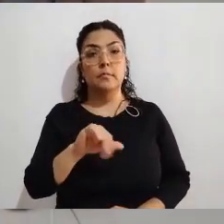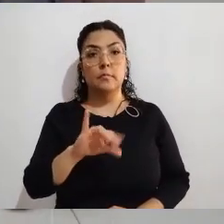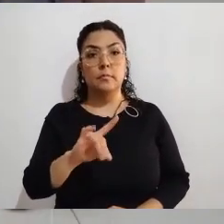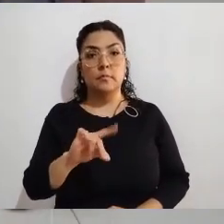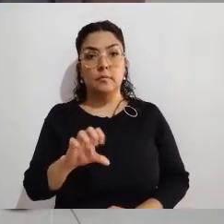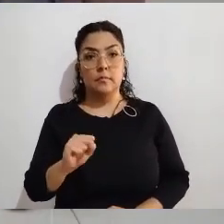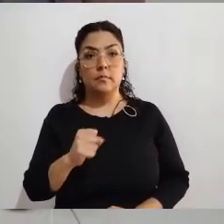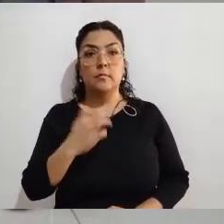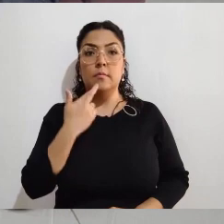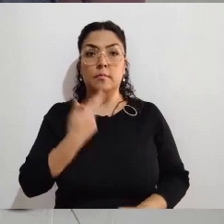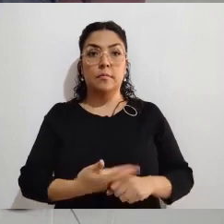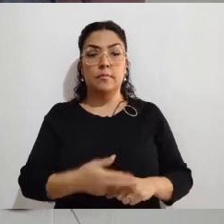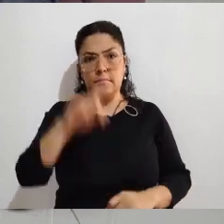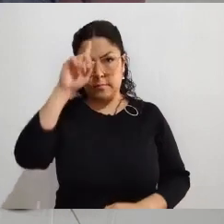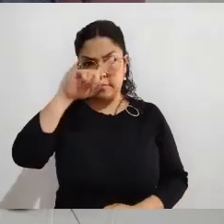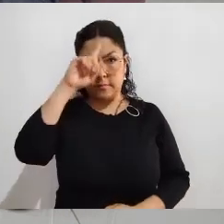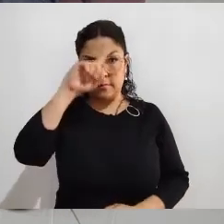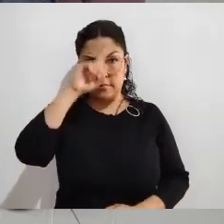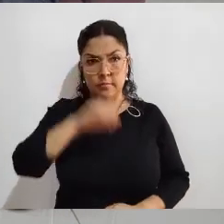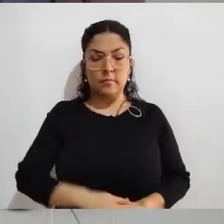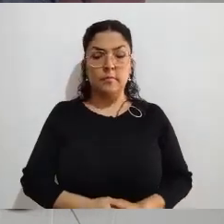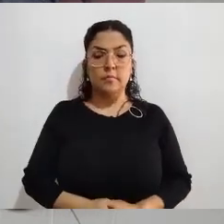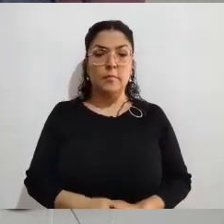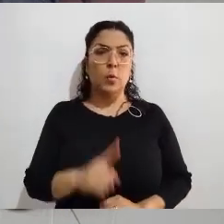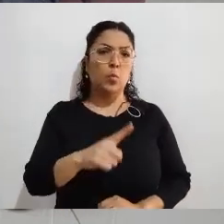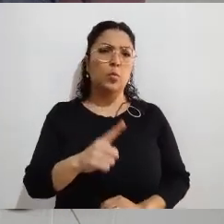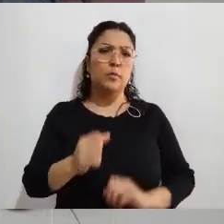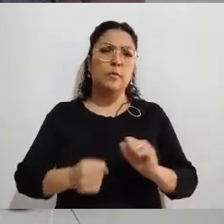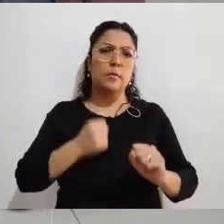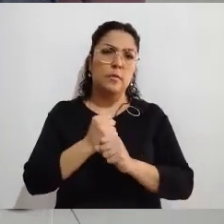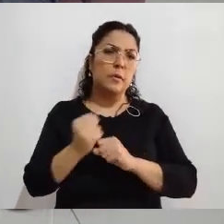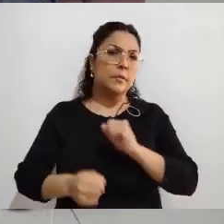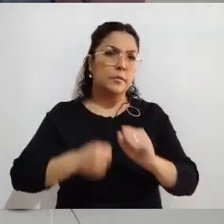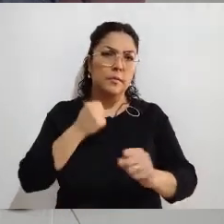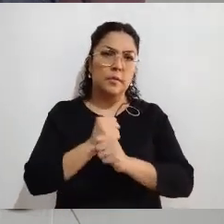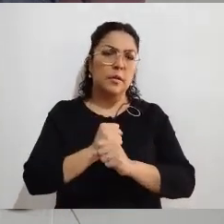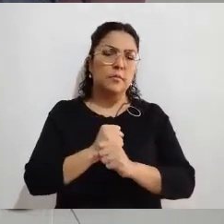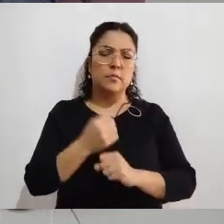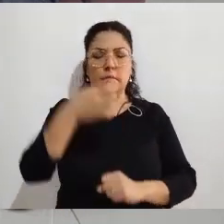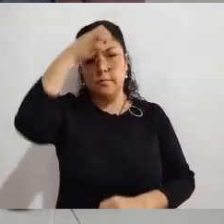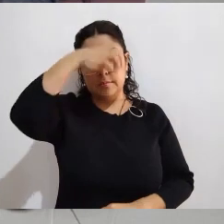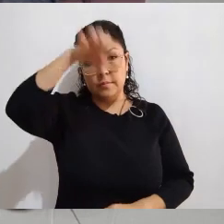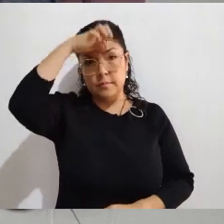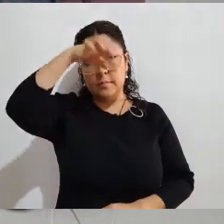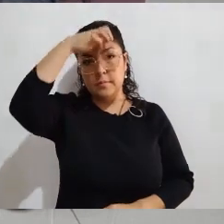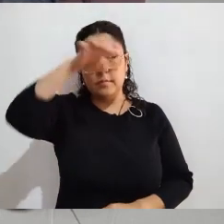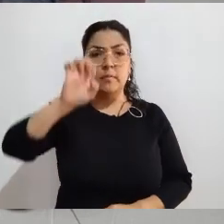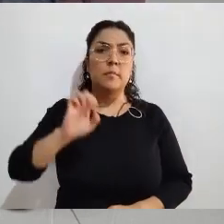electoral del Instituto Electoral de Coahuila. Tiene una amplia trayectoria de muchos años también en el ámbito docente.